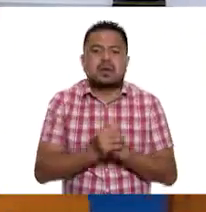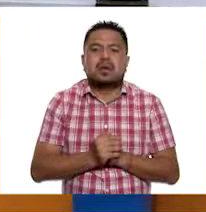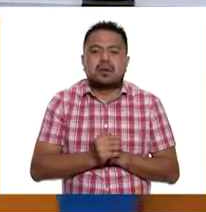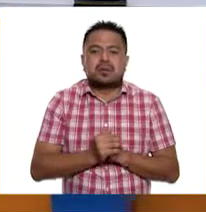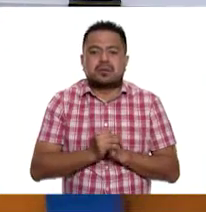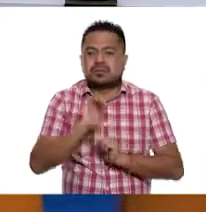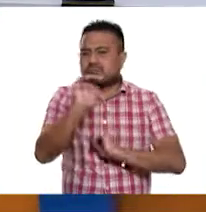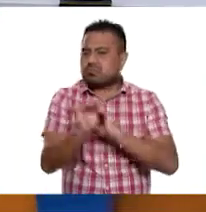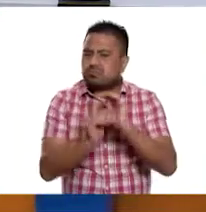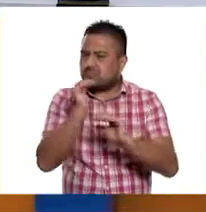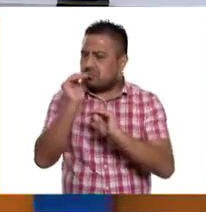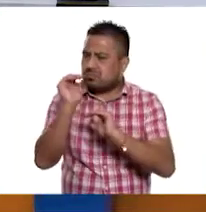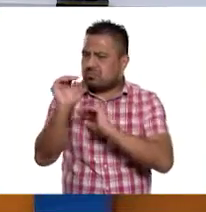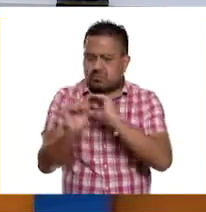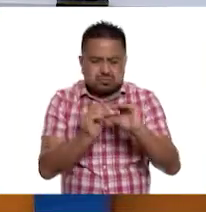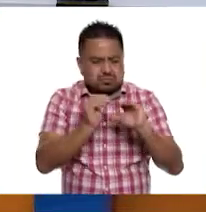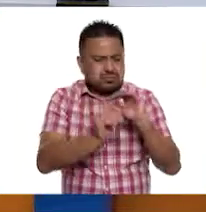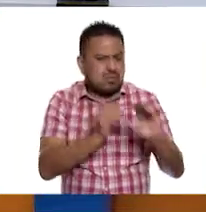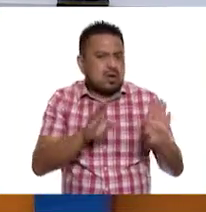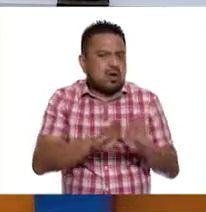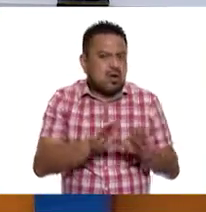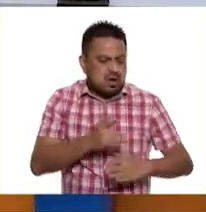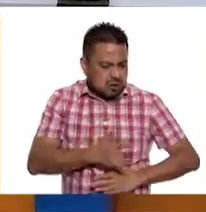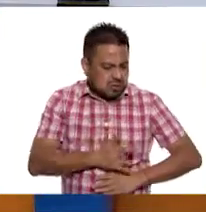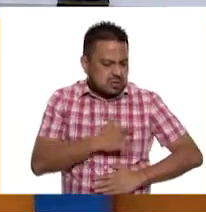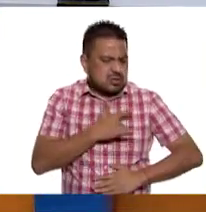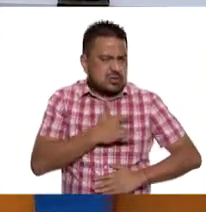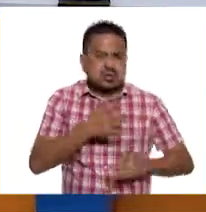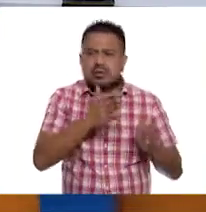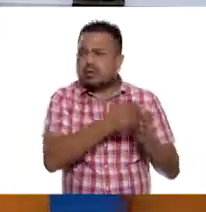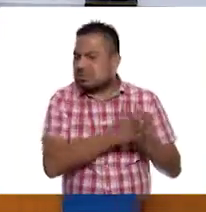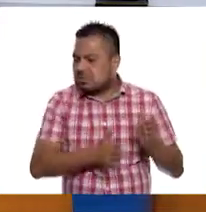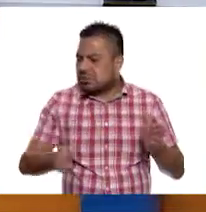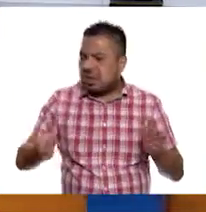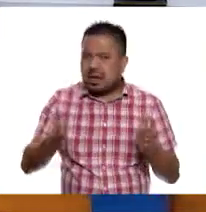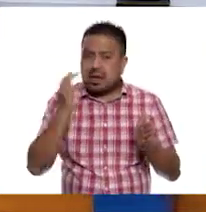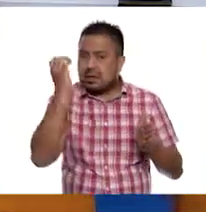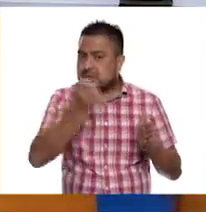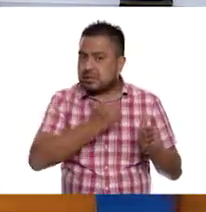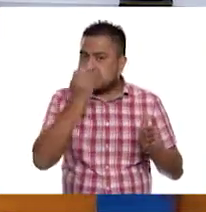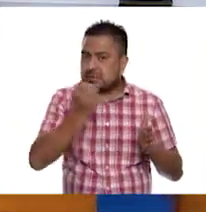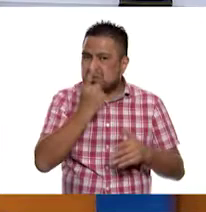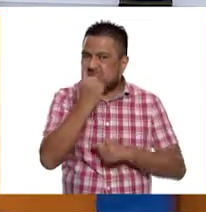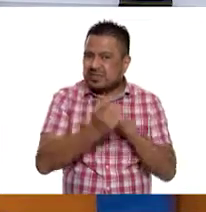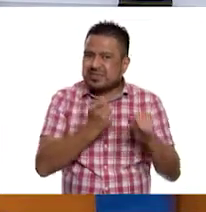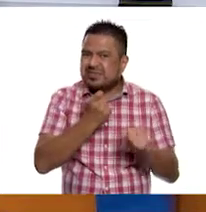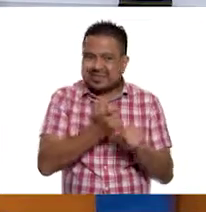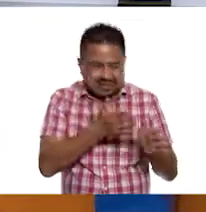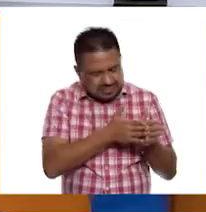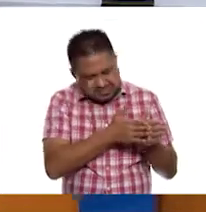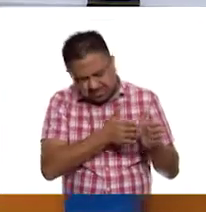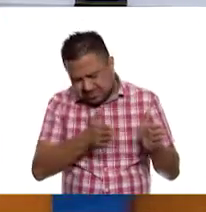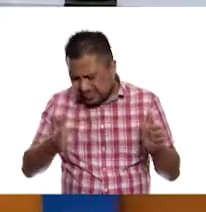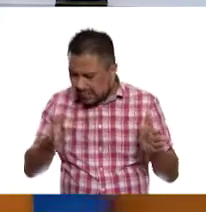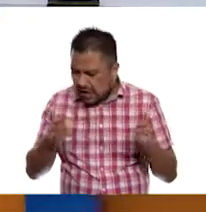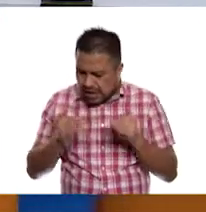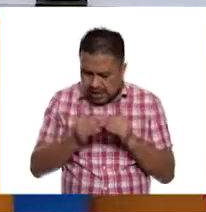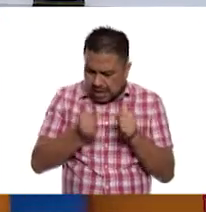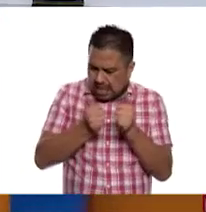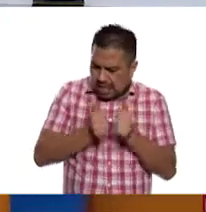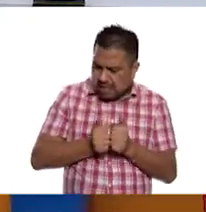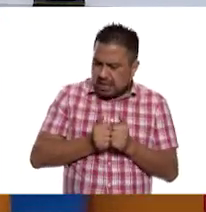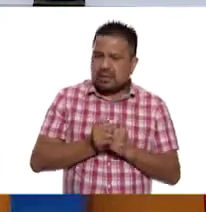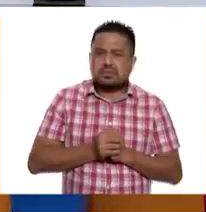envíen cómo se han sentido durante este ciclo escolar, estando en casa